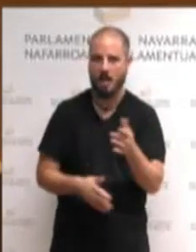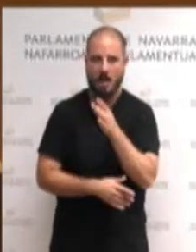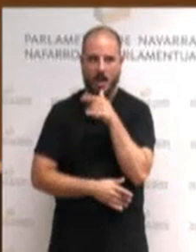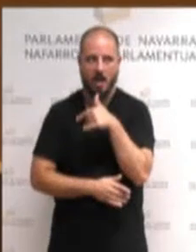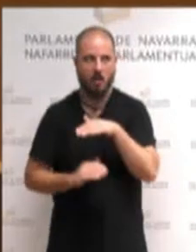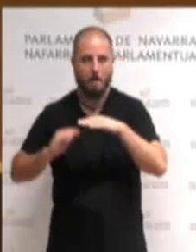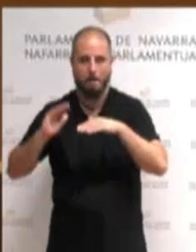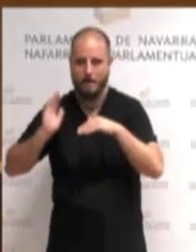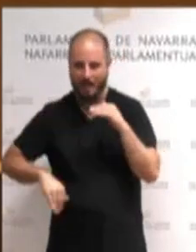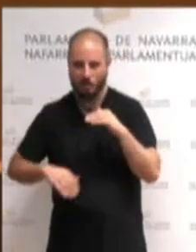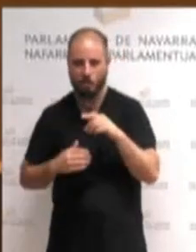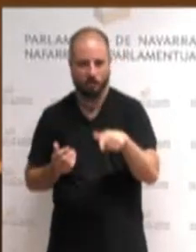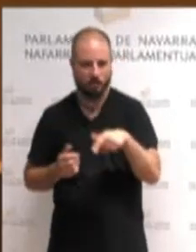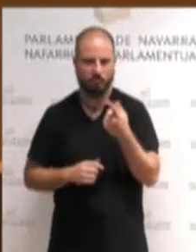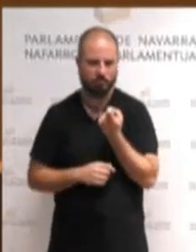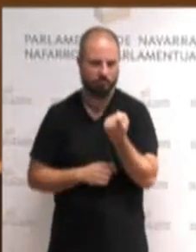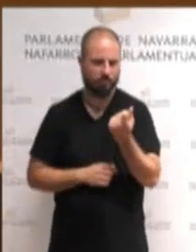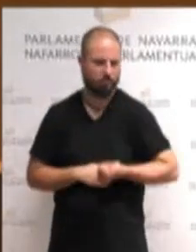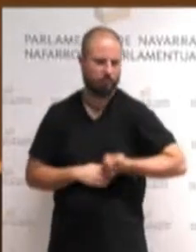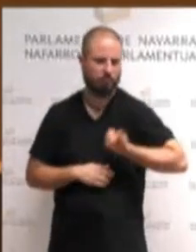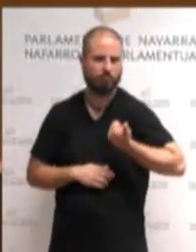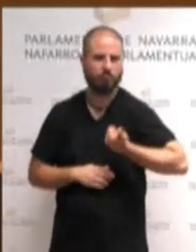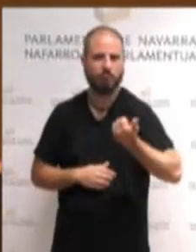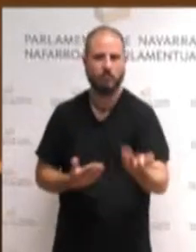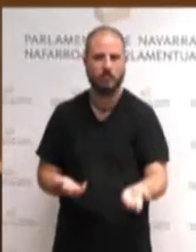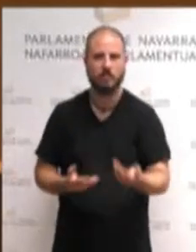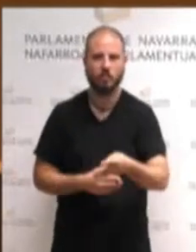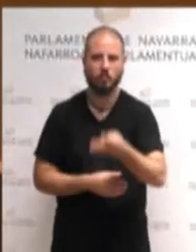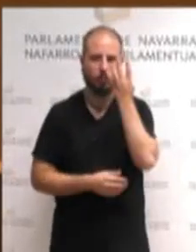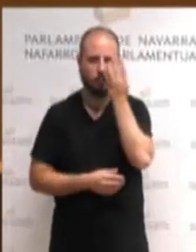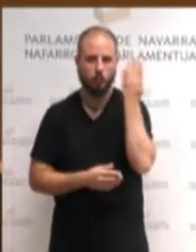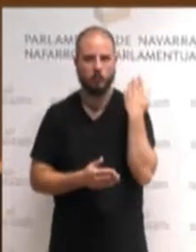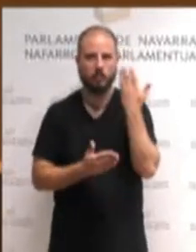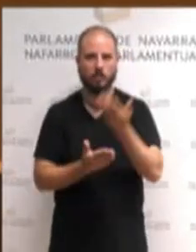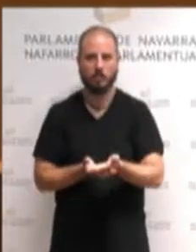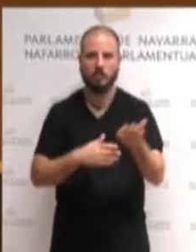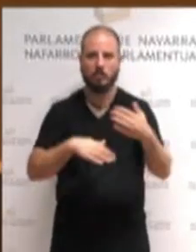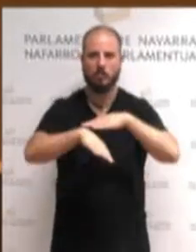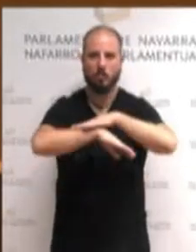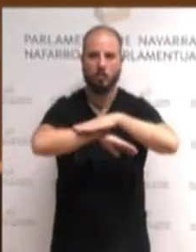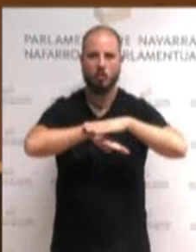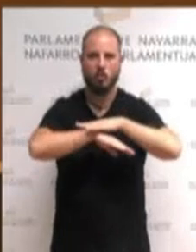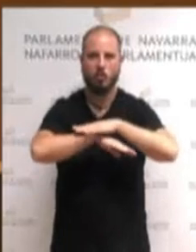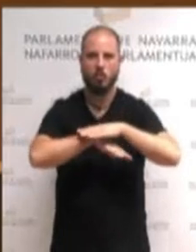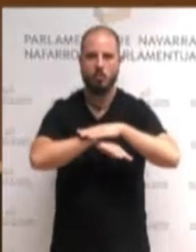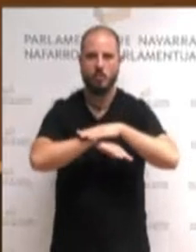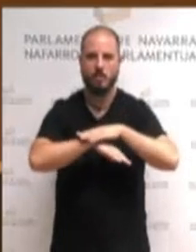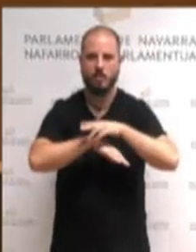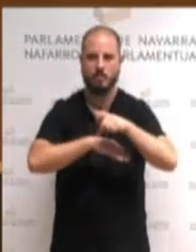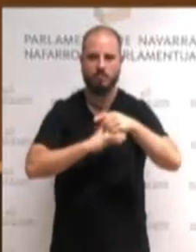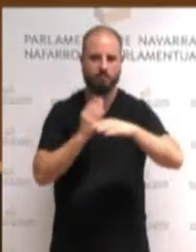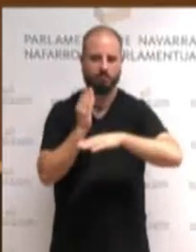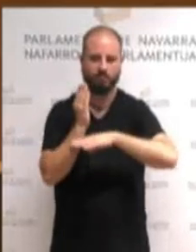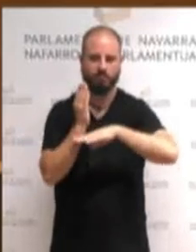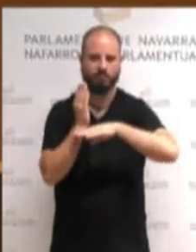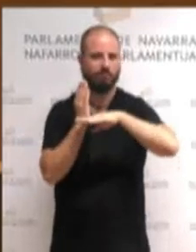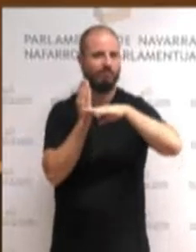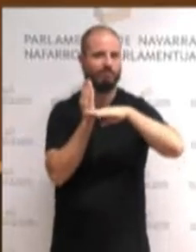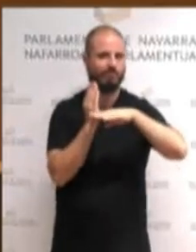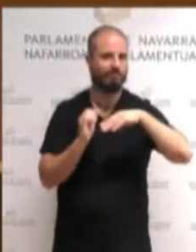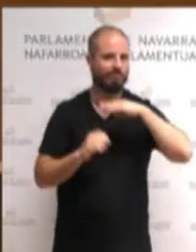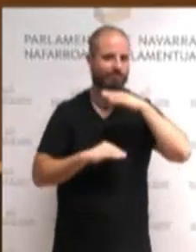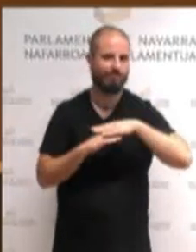Aurreko, lau urteotan, gobernuak ez du behar bezalako, maljarik emanain batarlotan. Beharrezkoa zen,